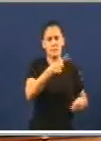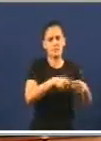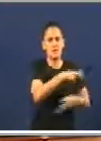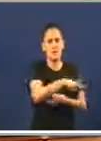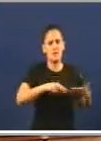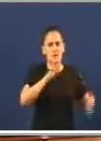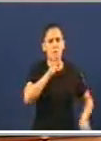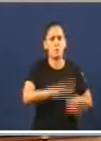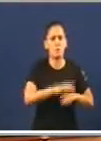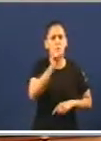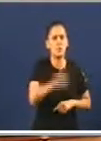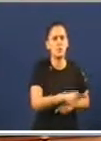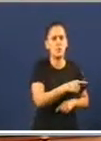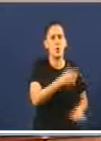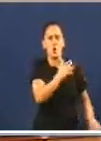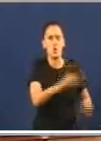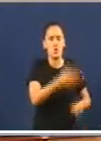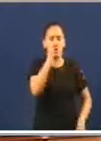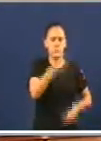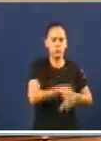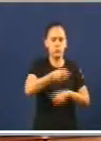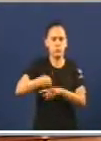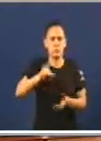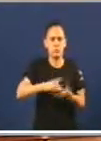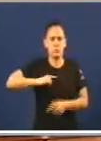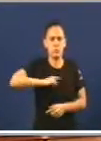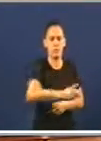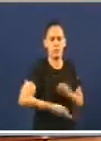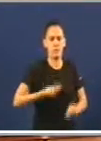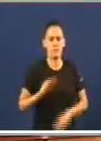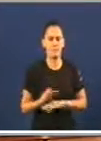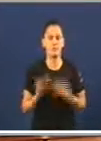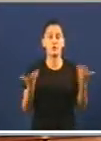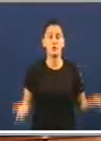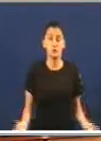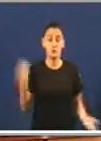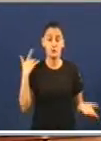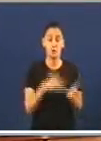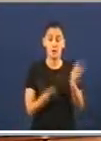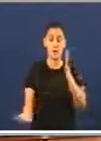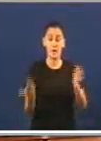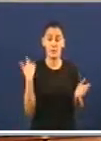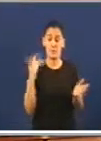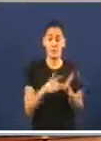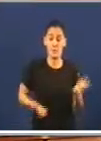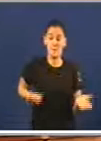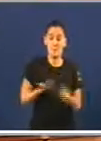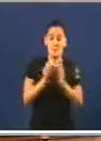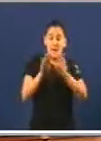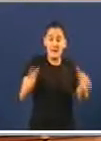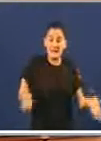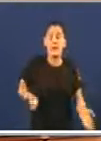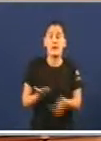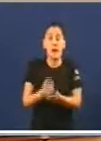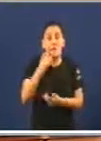ou non cos mandatos enviados por parte da Cámara. Polo que non se un momento se propuso a propia mesa que se